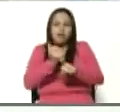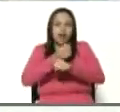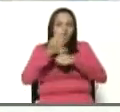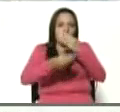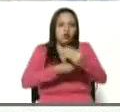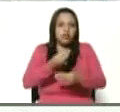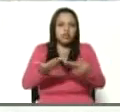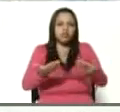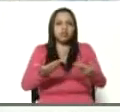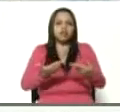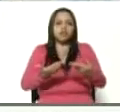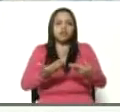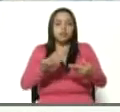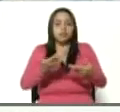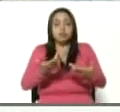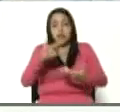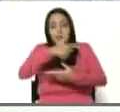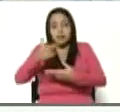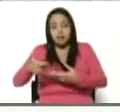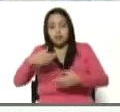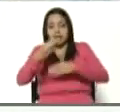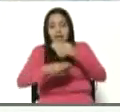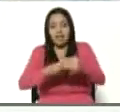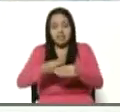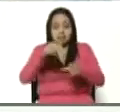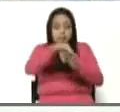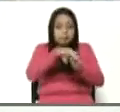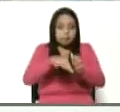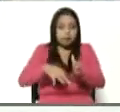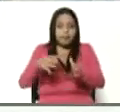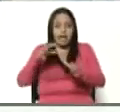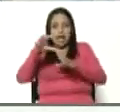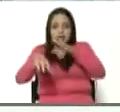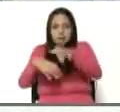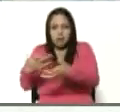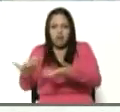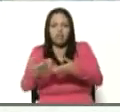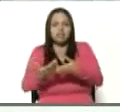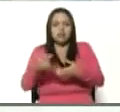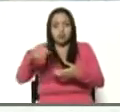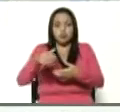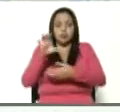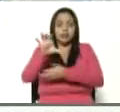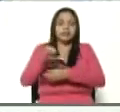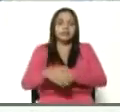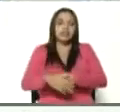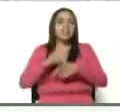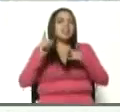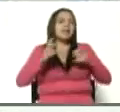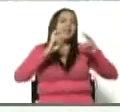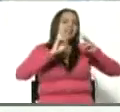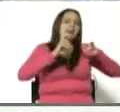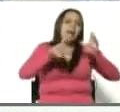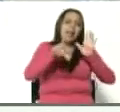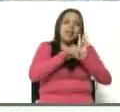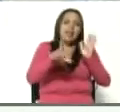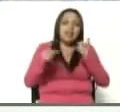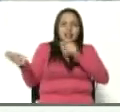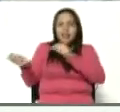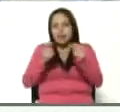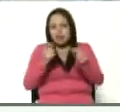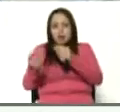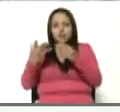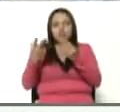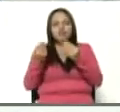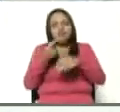de nuestro país. Por otro lado, lo que señalaba Héctor, el tema de la ley, una ley que debatimos desde mucho